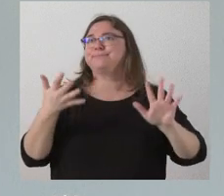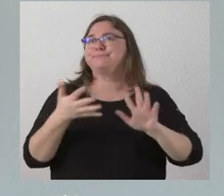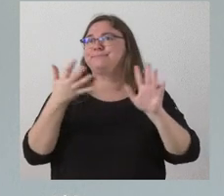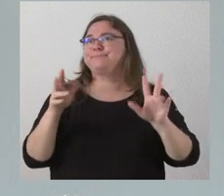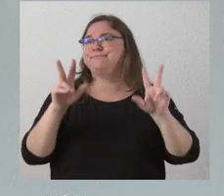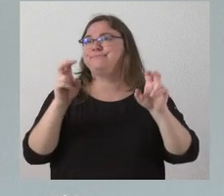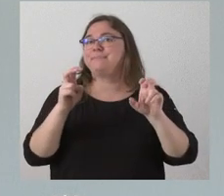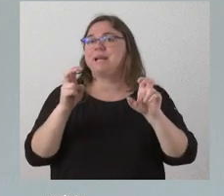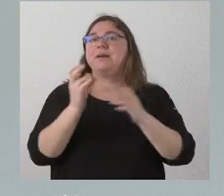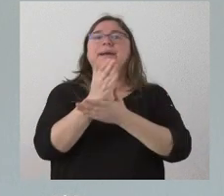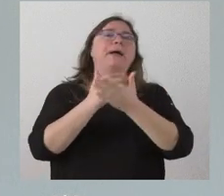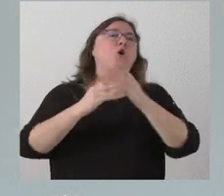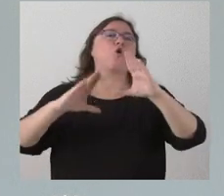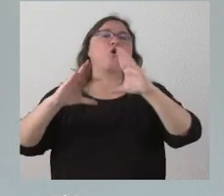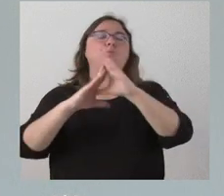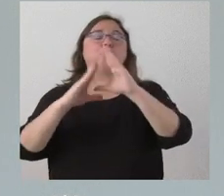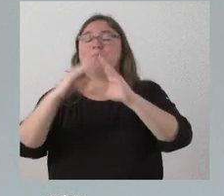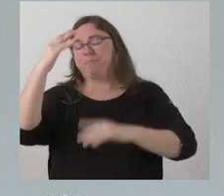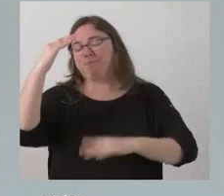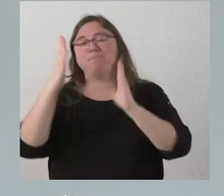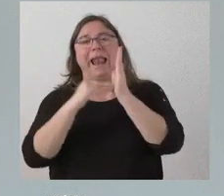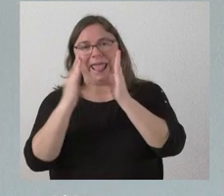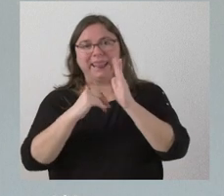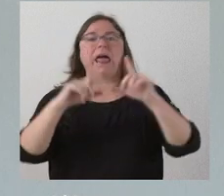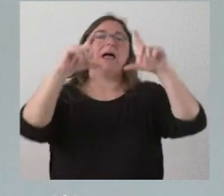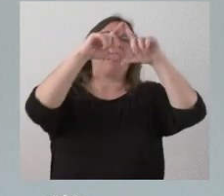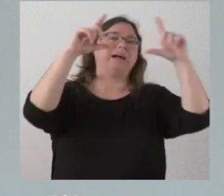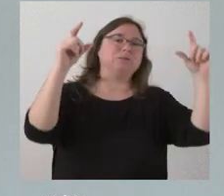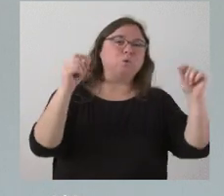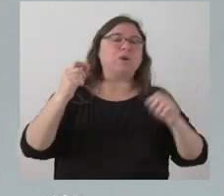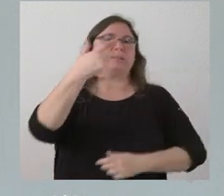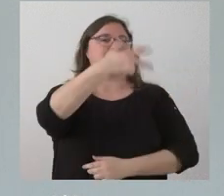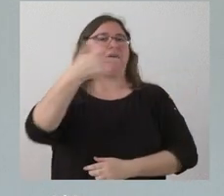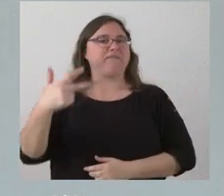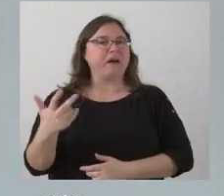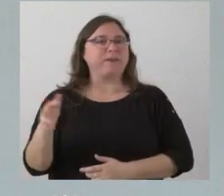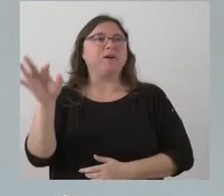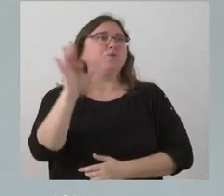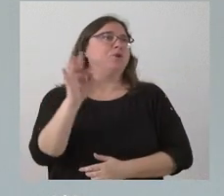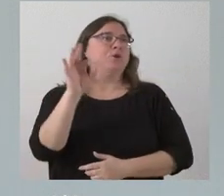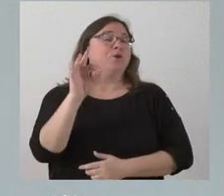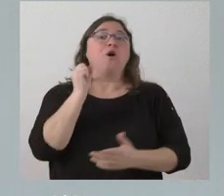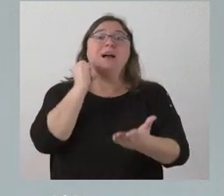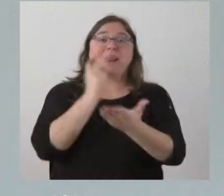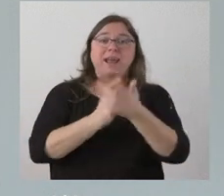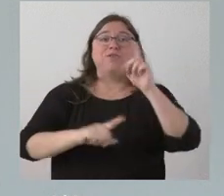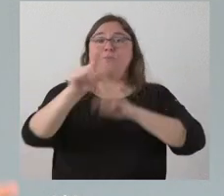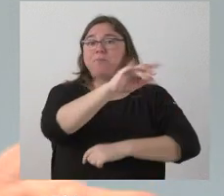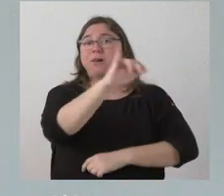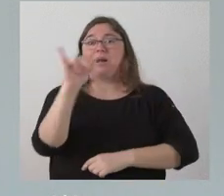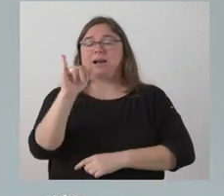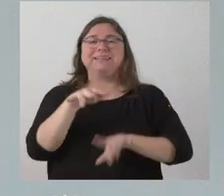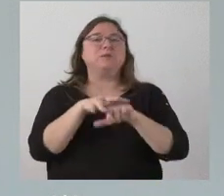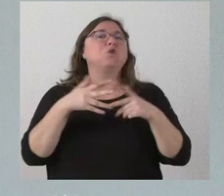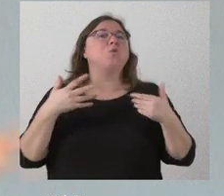la comunidad de Valencia cuando habla de Asturias cuando habla de Cantabria y cuando habla de los retos y problemas que ya existen y cuáles son las